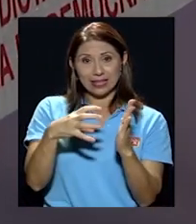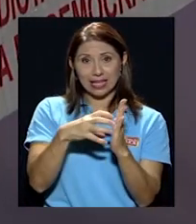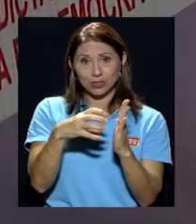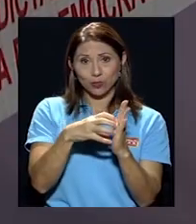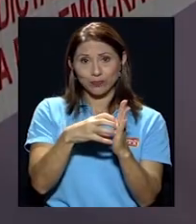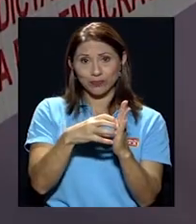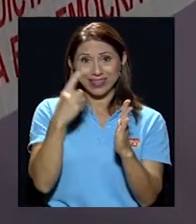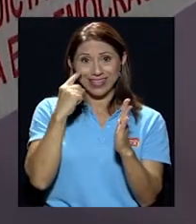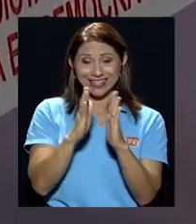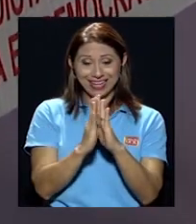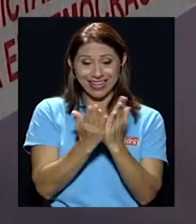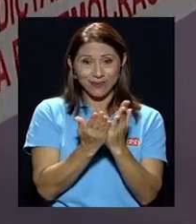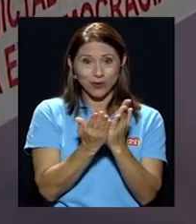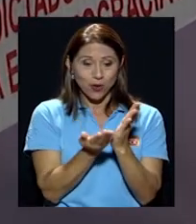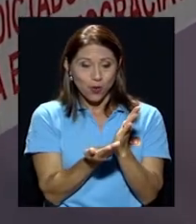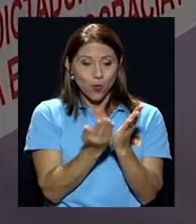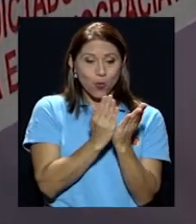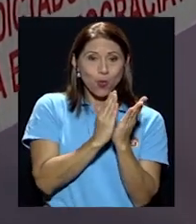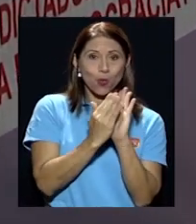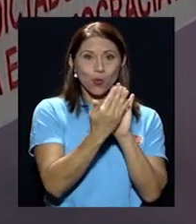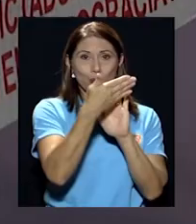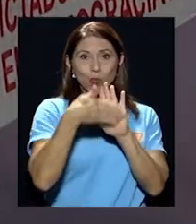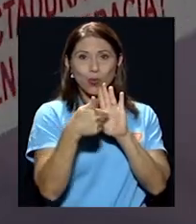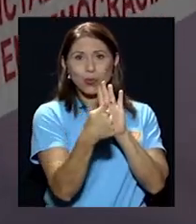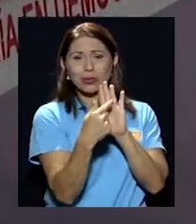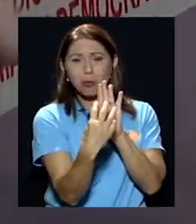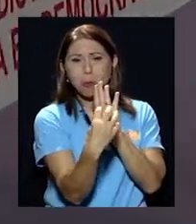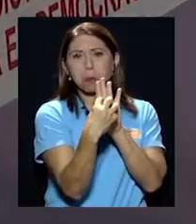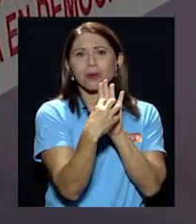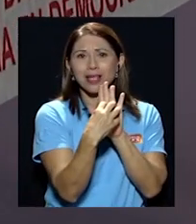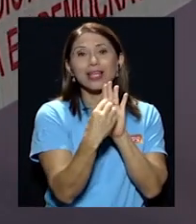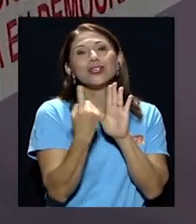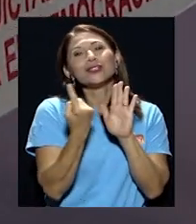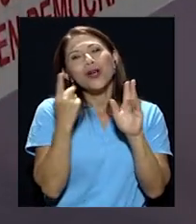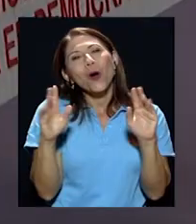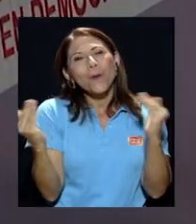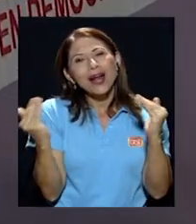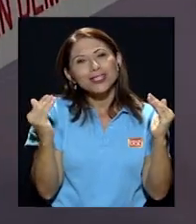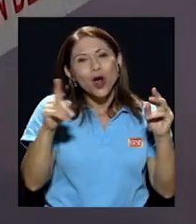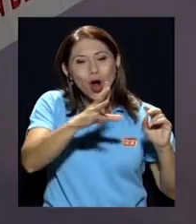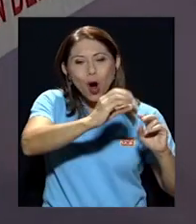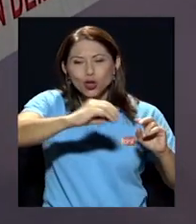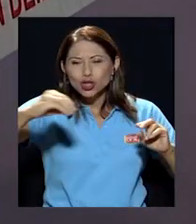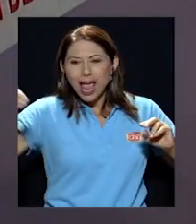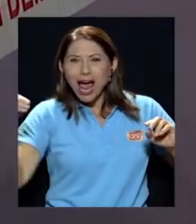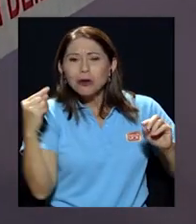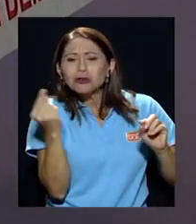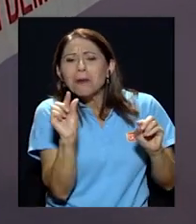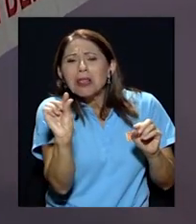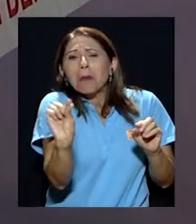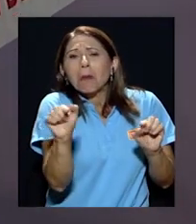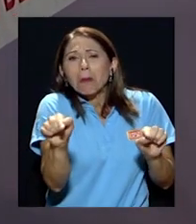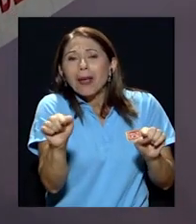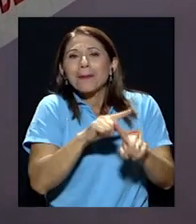contraportada del libro que no es más que una gotica de agua en este océano pero que es importante. Dice,